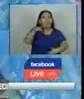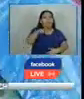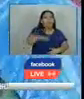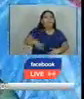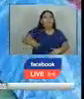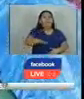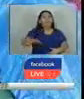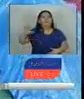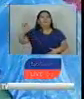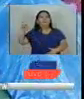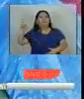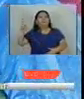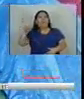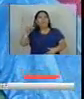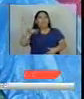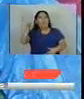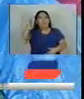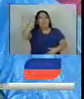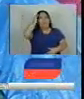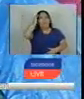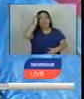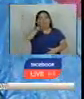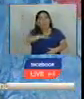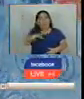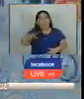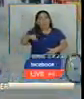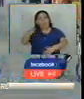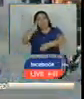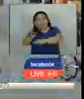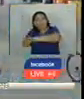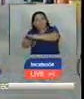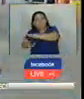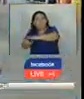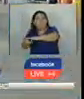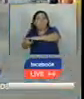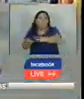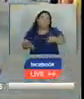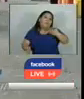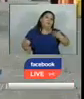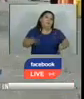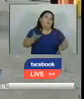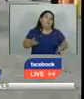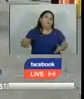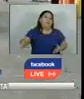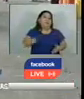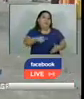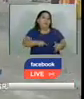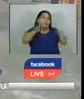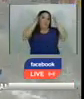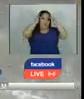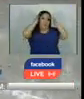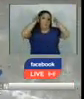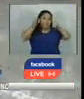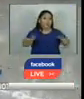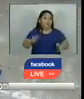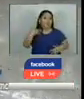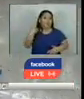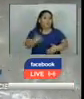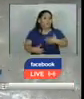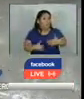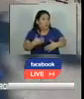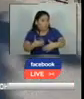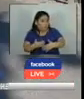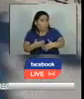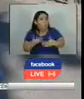Los Ángeles, que es una ciudad santuario para todas las familias migrantes y en la que no se descarta que estas medidas para quienes sean procesados y